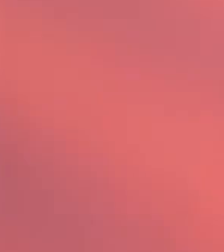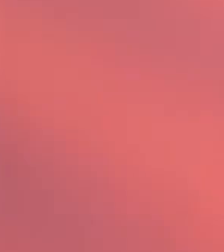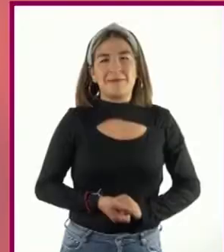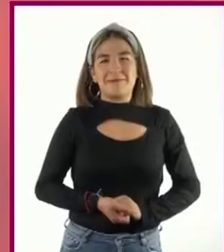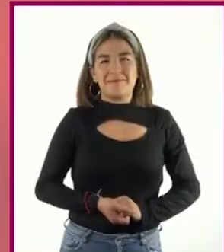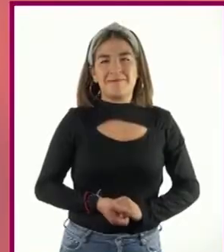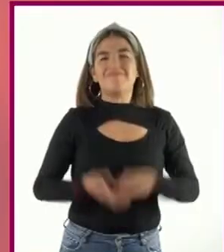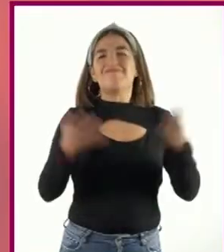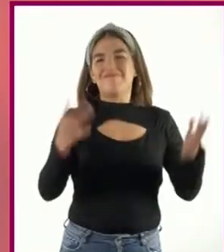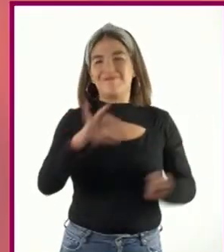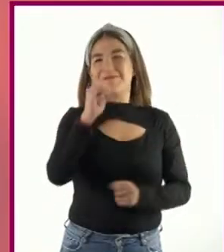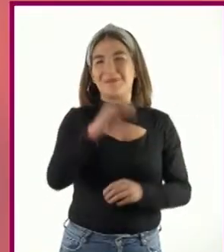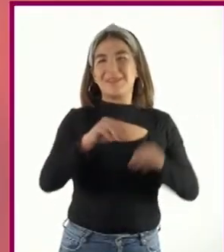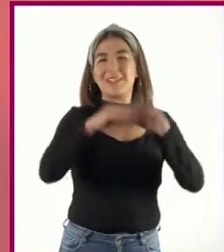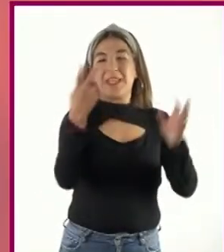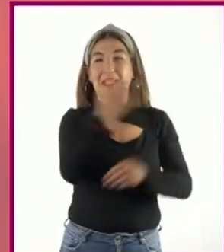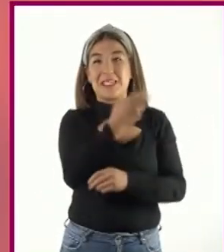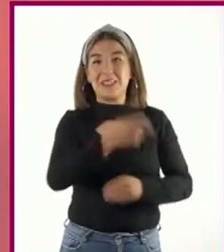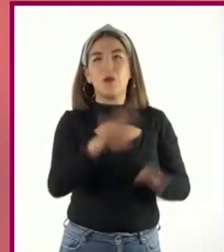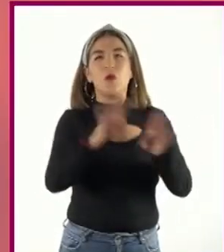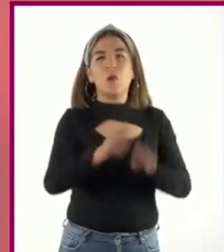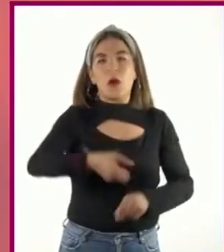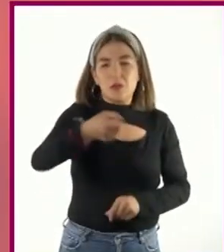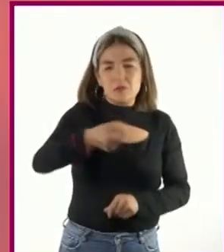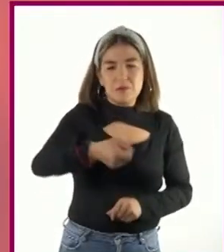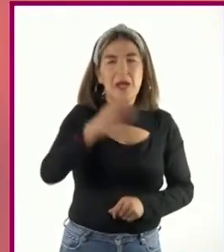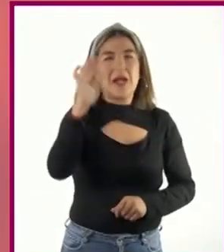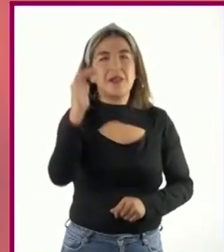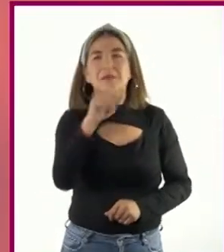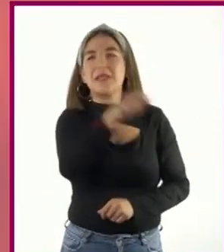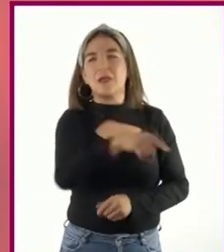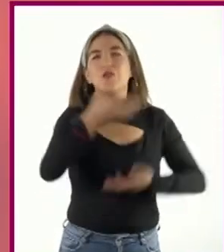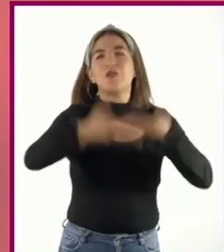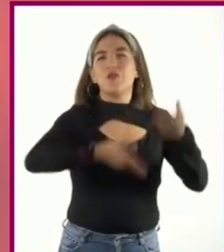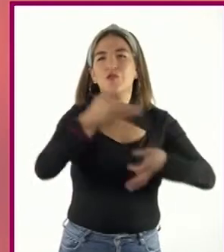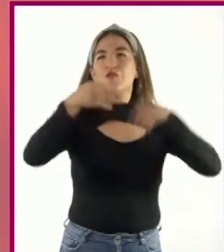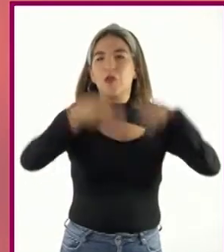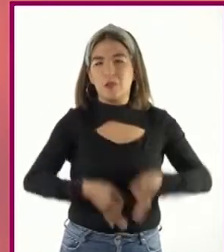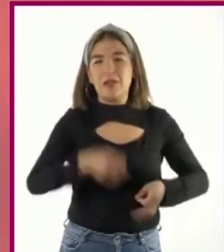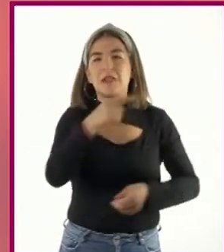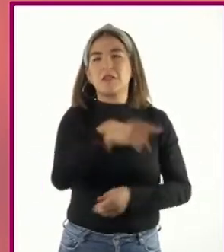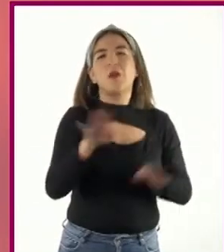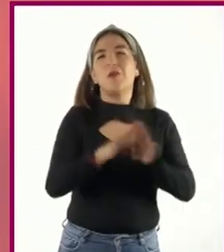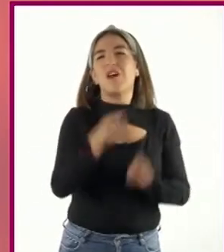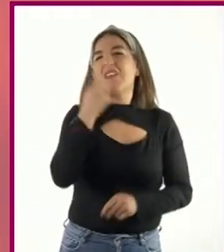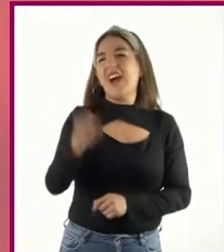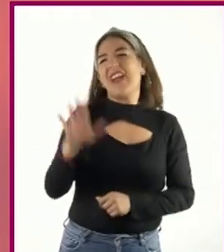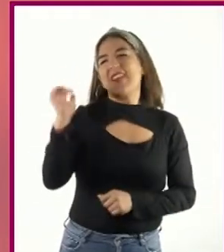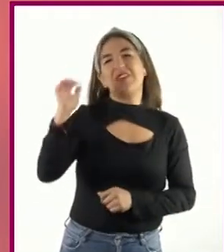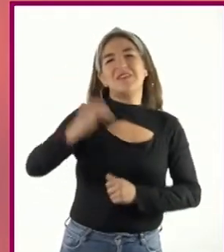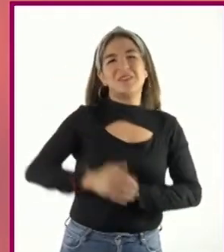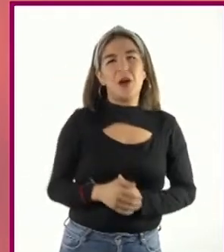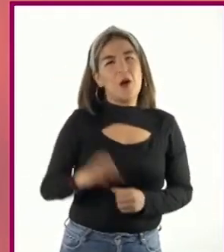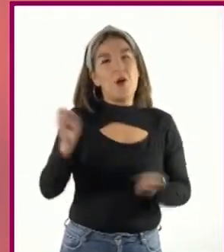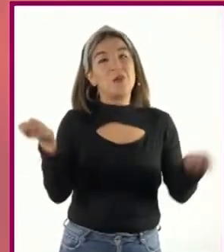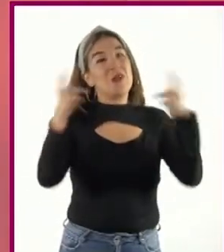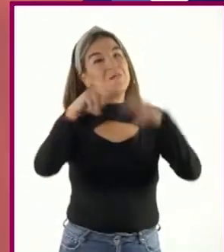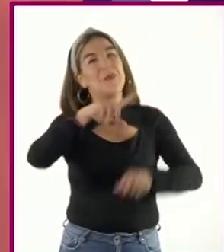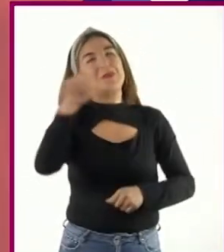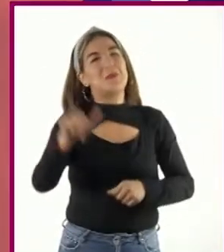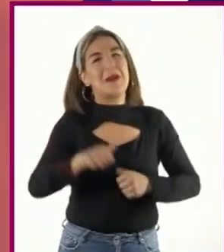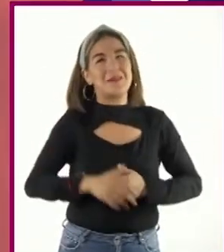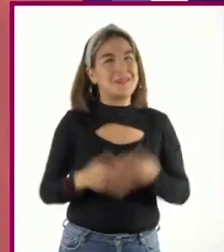claro. Estas despedidas son más formales que simplemente decir adiós o nos vemos luego.